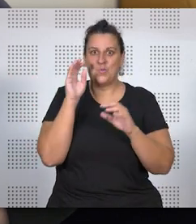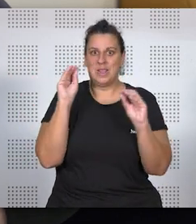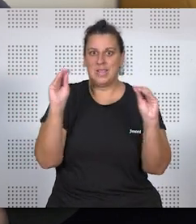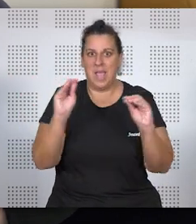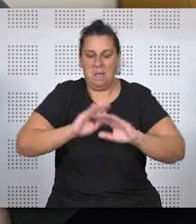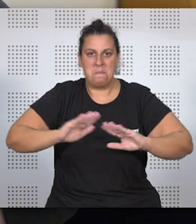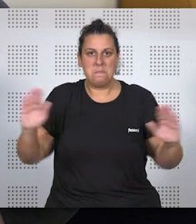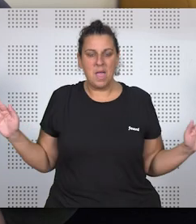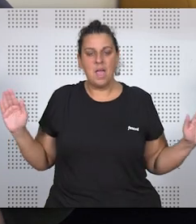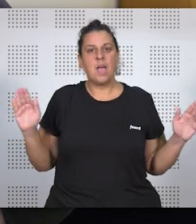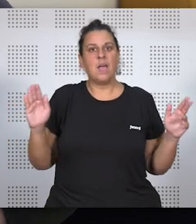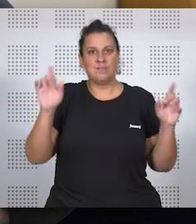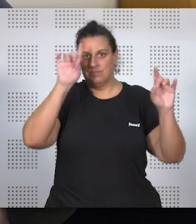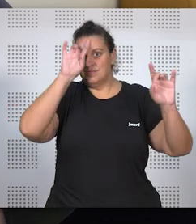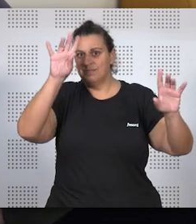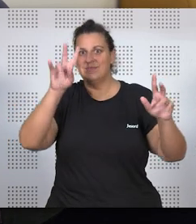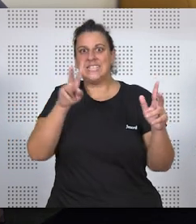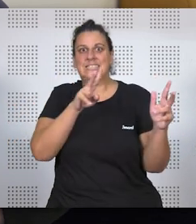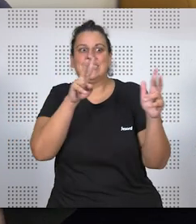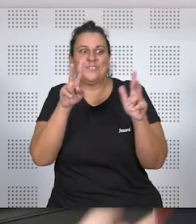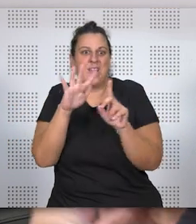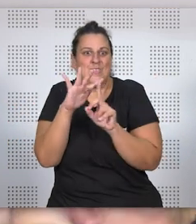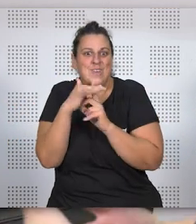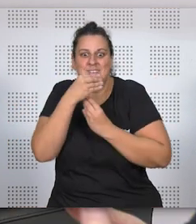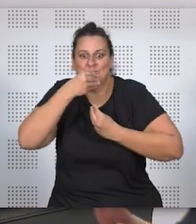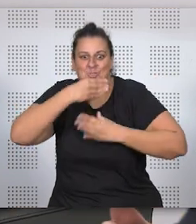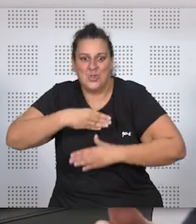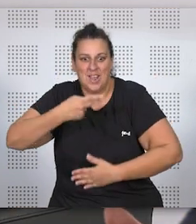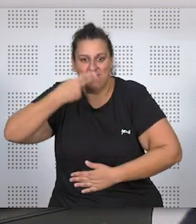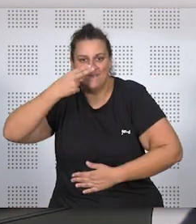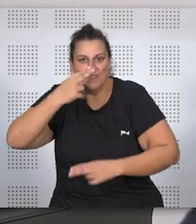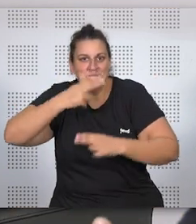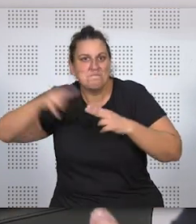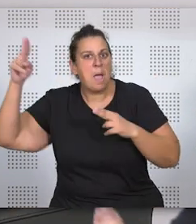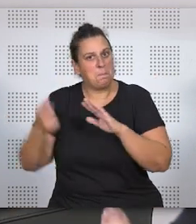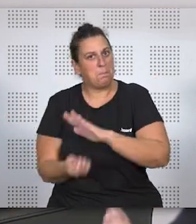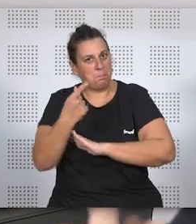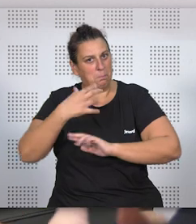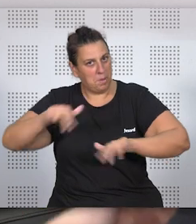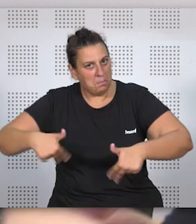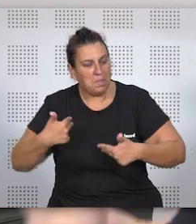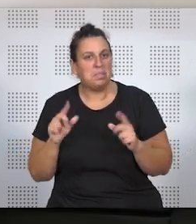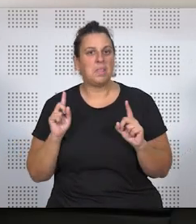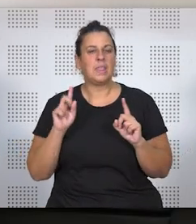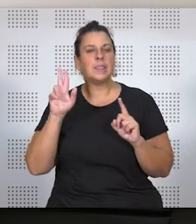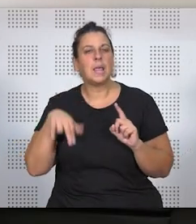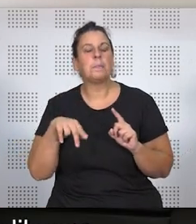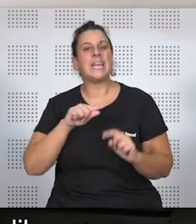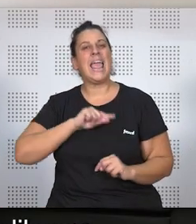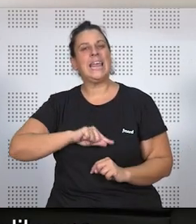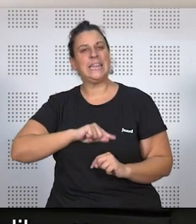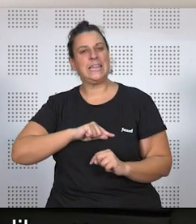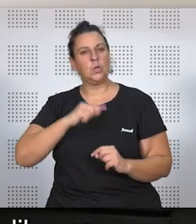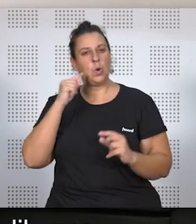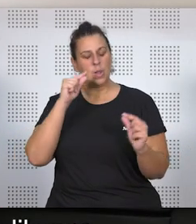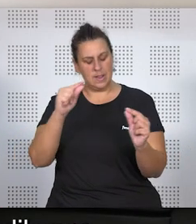llamativos, y permiten crear una trama muy interesante, muy original, y también con muchos dilemas éticos, yo